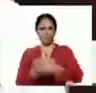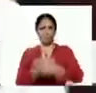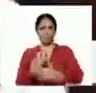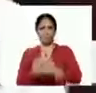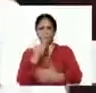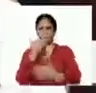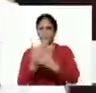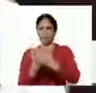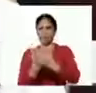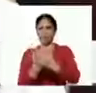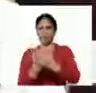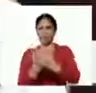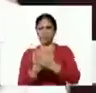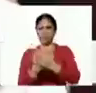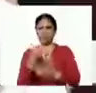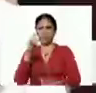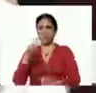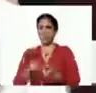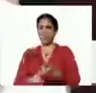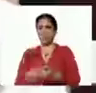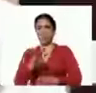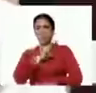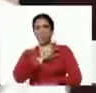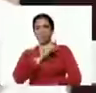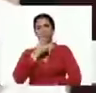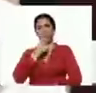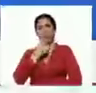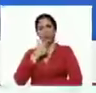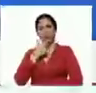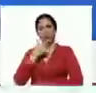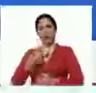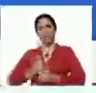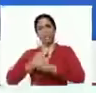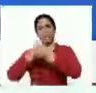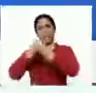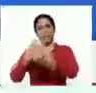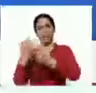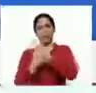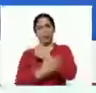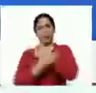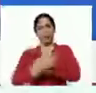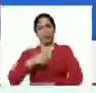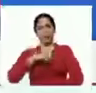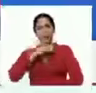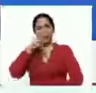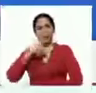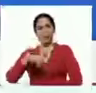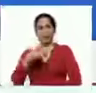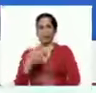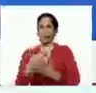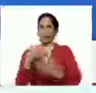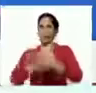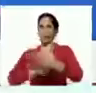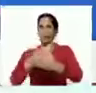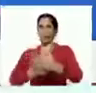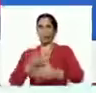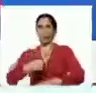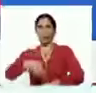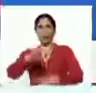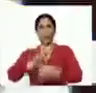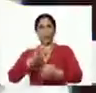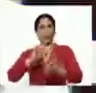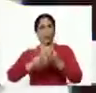Flores. Silita la bonita. Amada y querida por nuestro pueblo. Silita. Siempre está en combate. Por eso es la primera